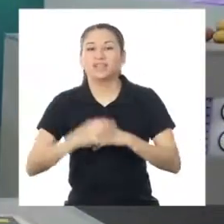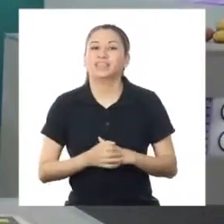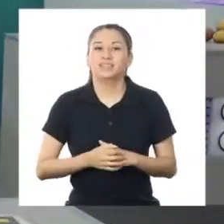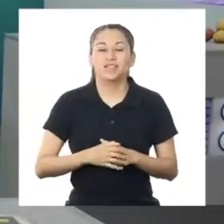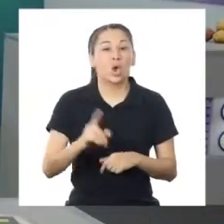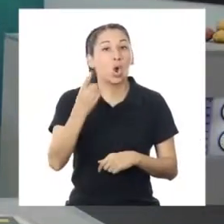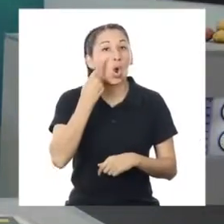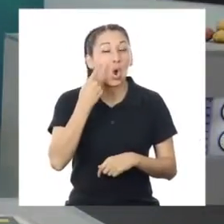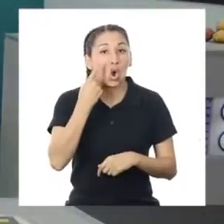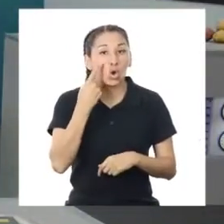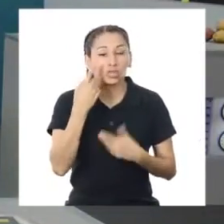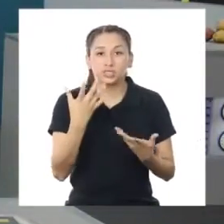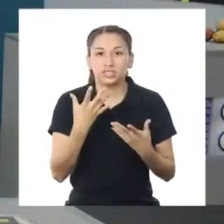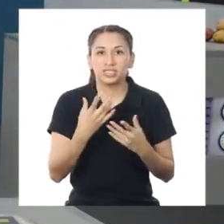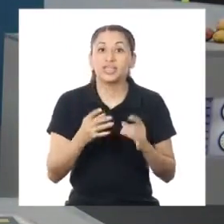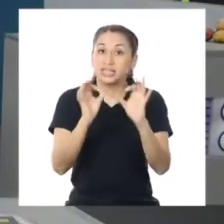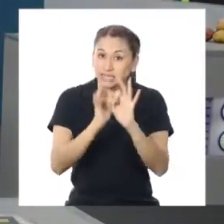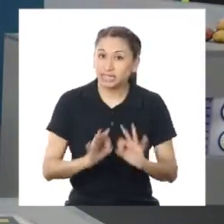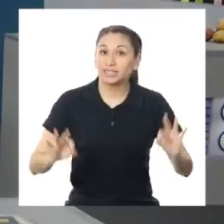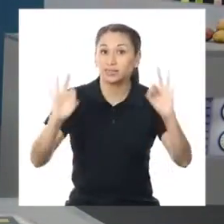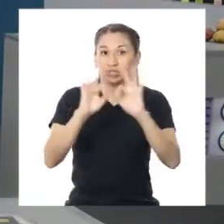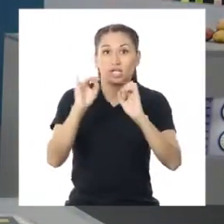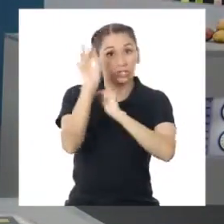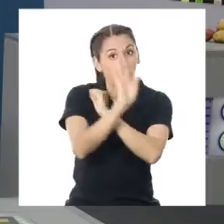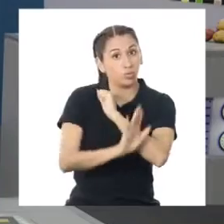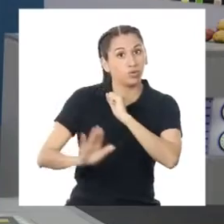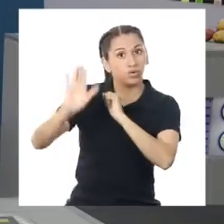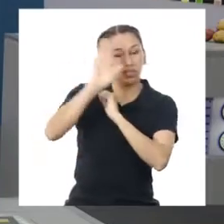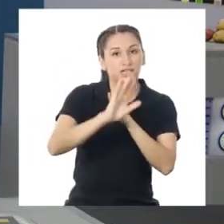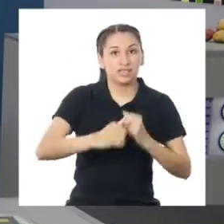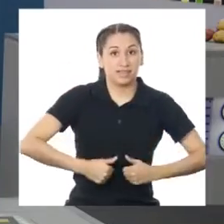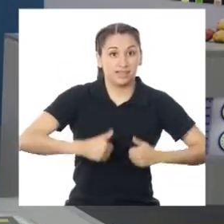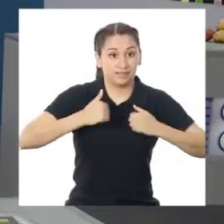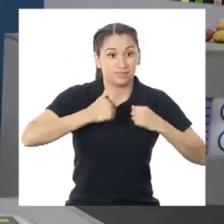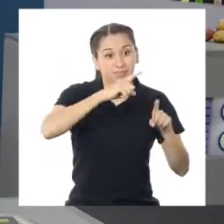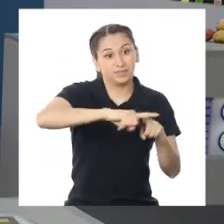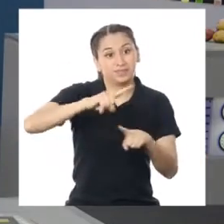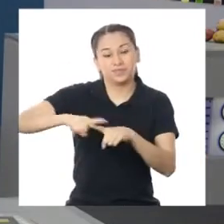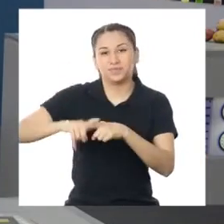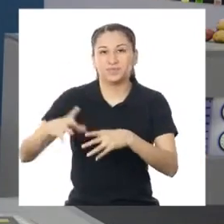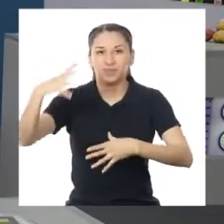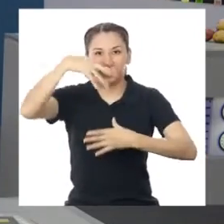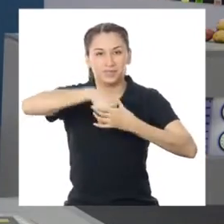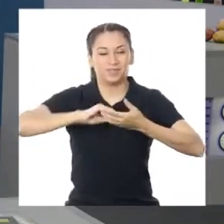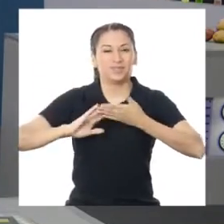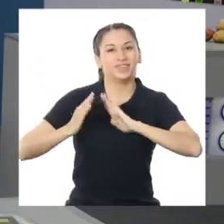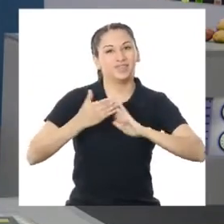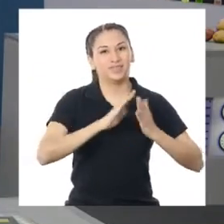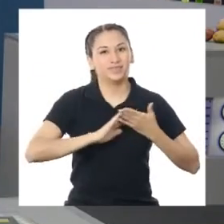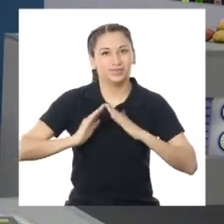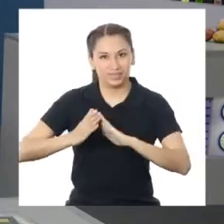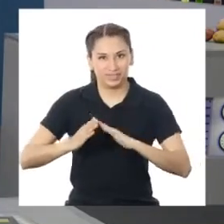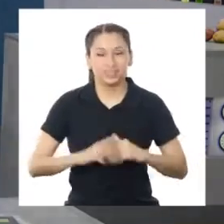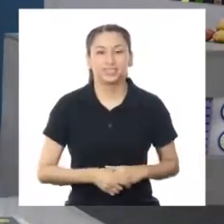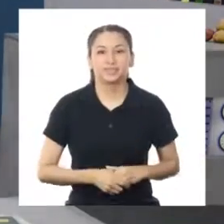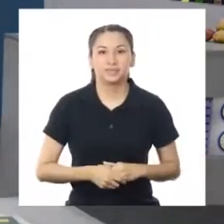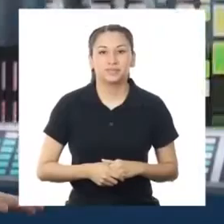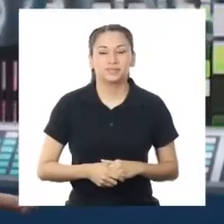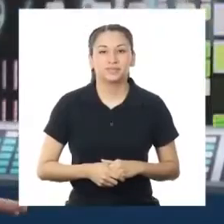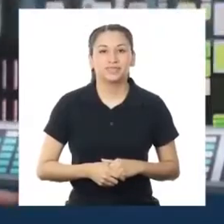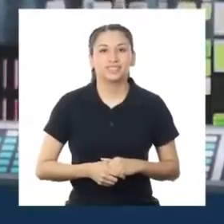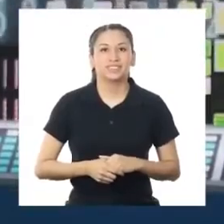semana. Reconocer la importancia de proteger la biodiversidad en nuestras comunidades.